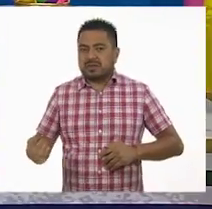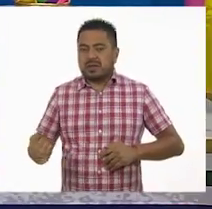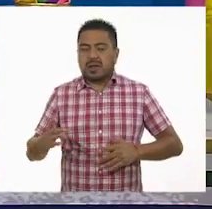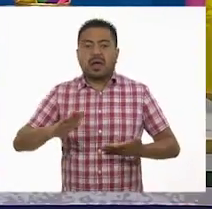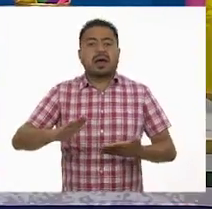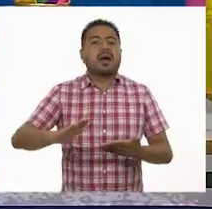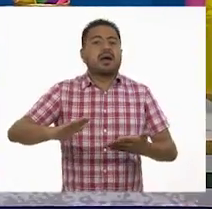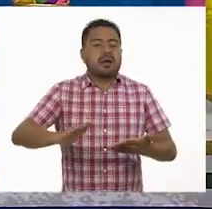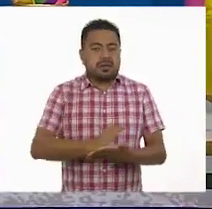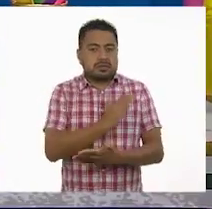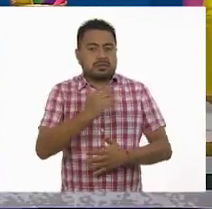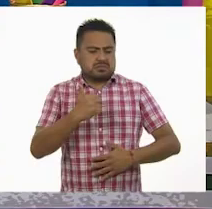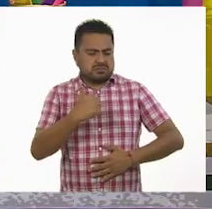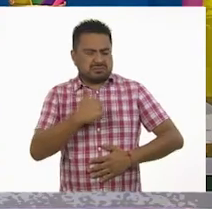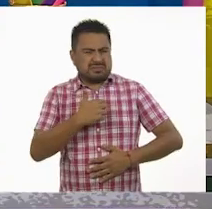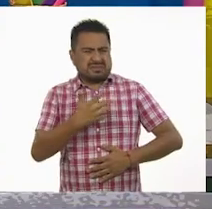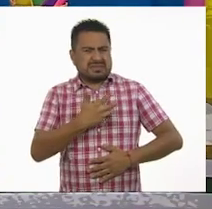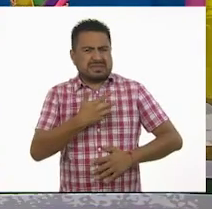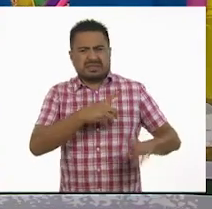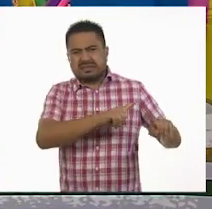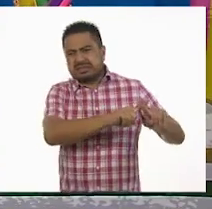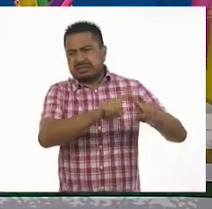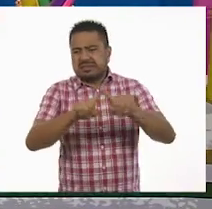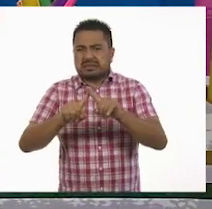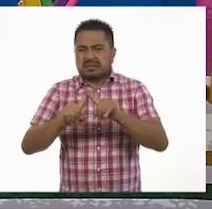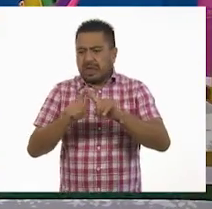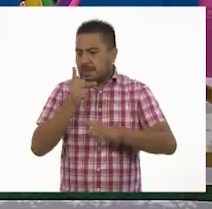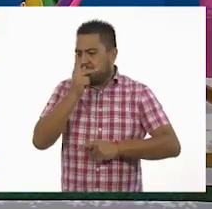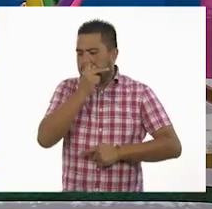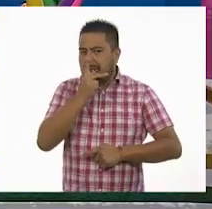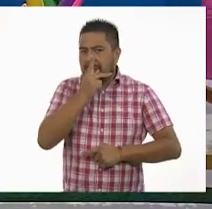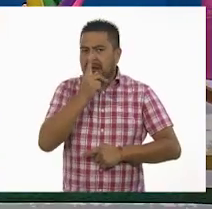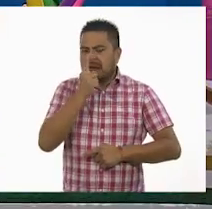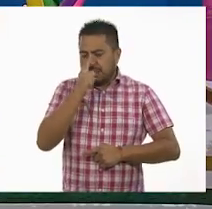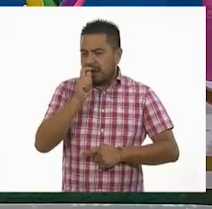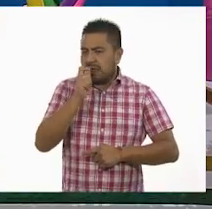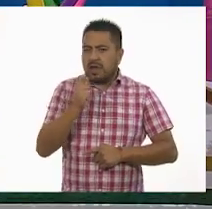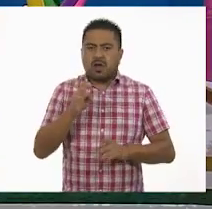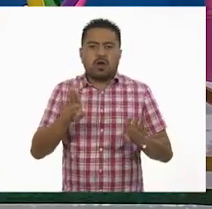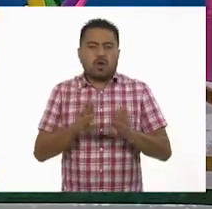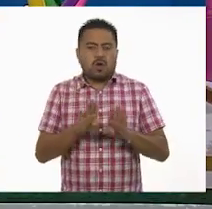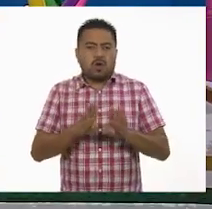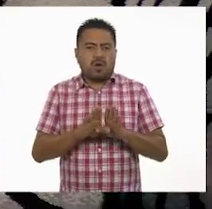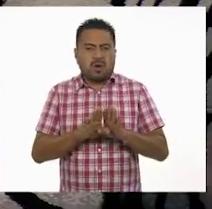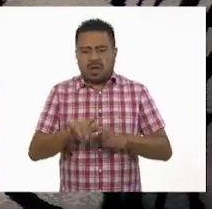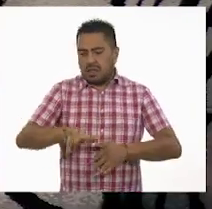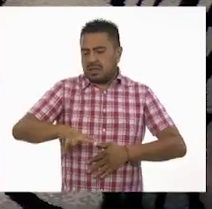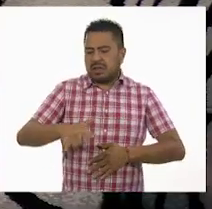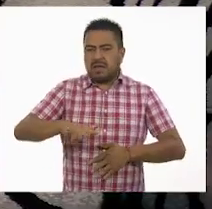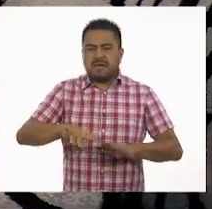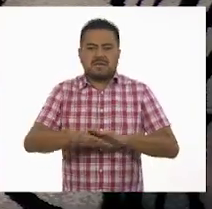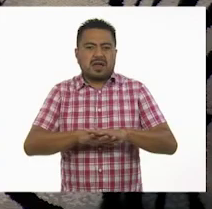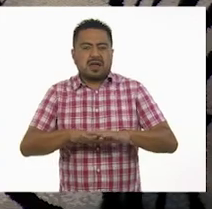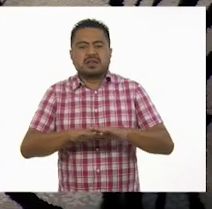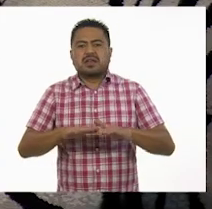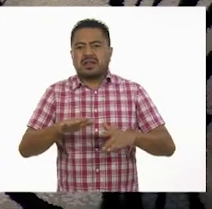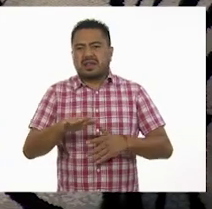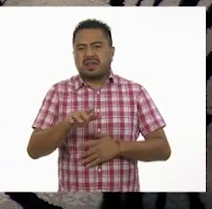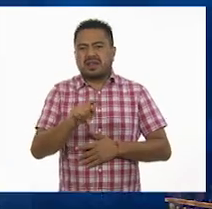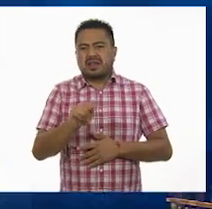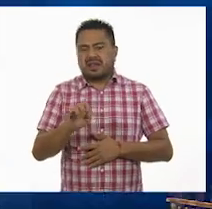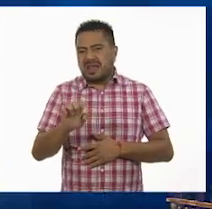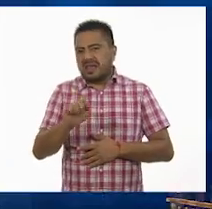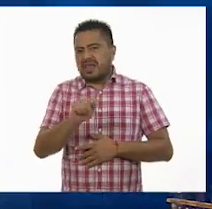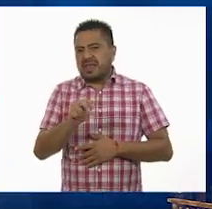Además, tengo múltiples aplicaciones pedagógicas, desde la elaboración del títere, del teatrino